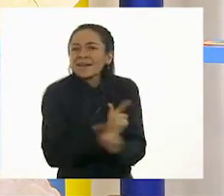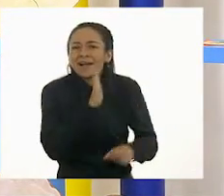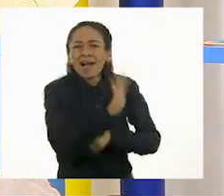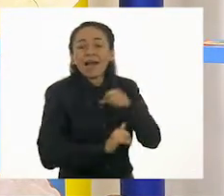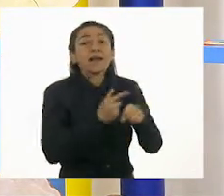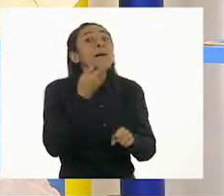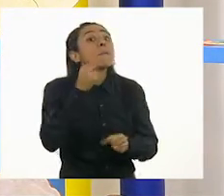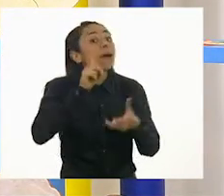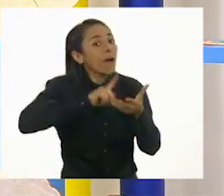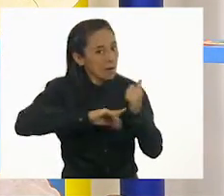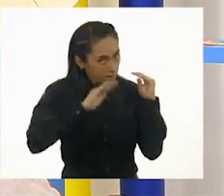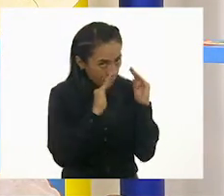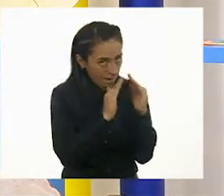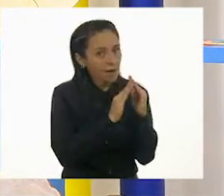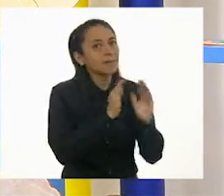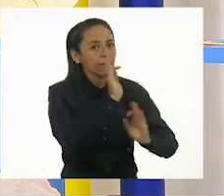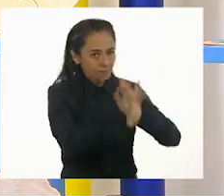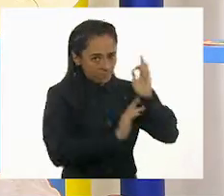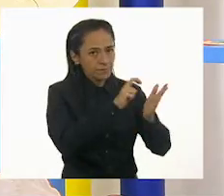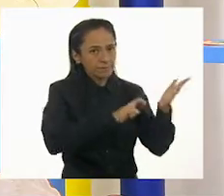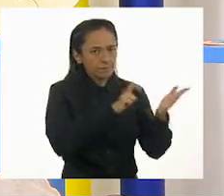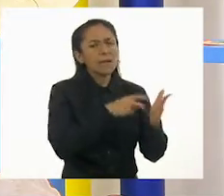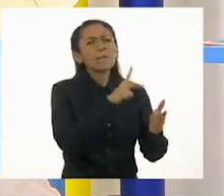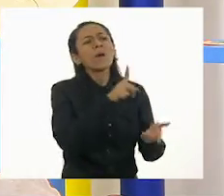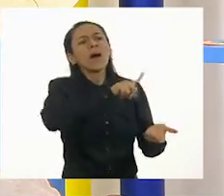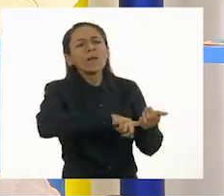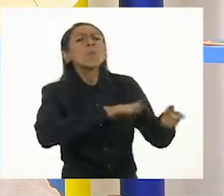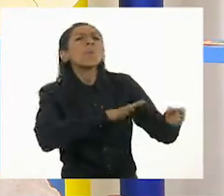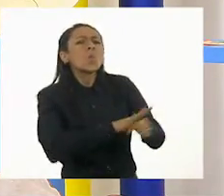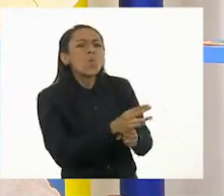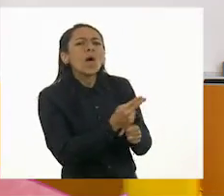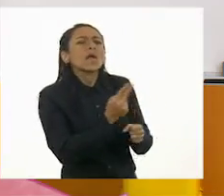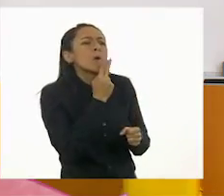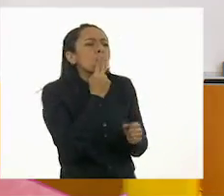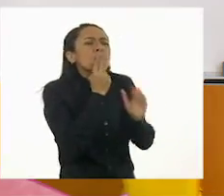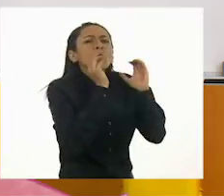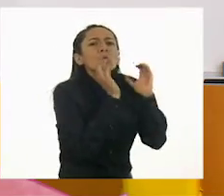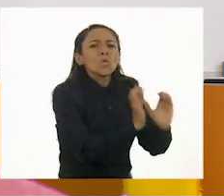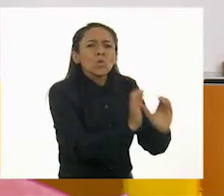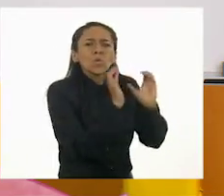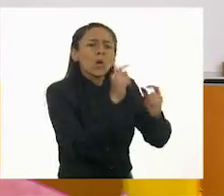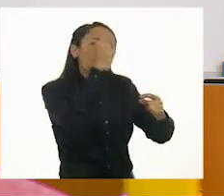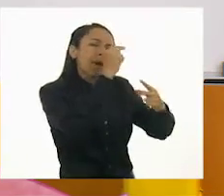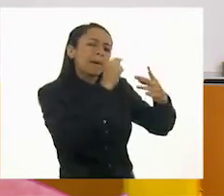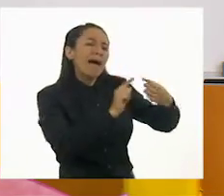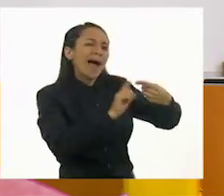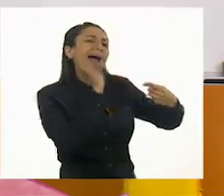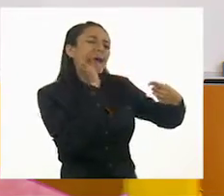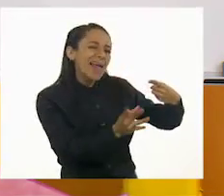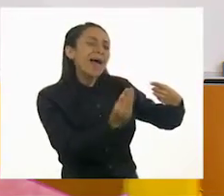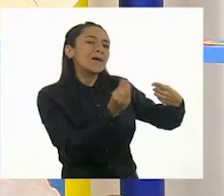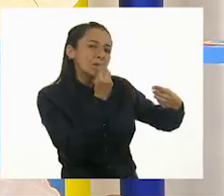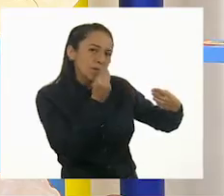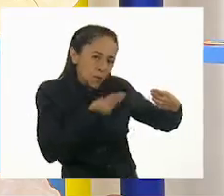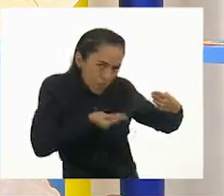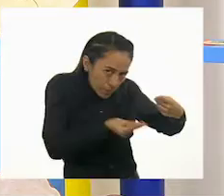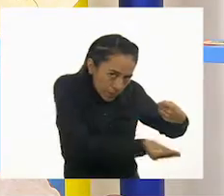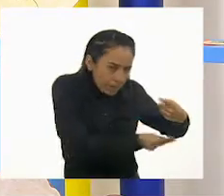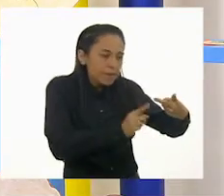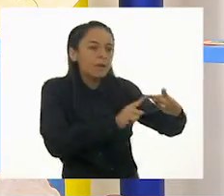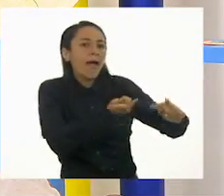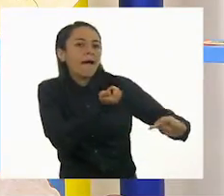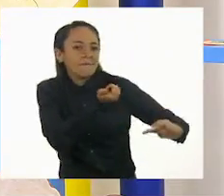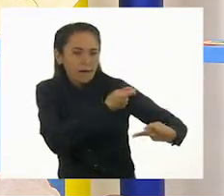todos esos cuidados. Hemos mencionado alimentación. ¿Qué más? Hemos mencionado vacunas, hemos mencionado